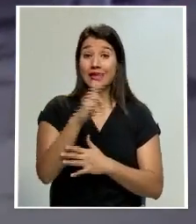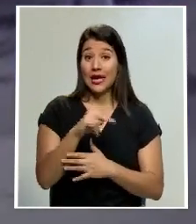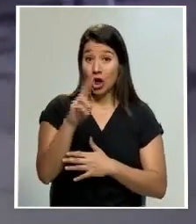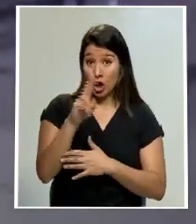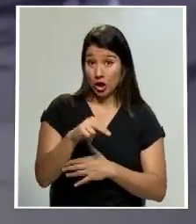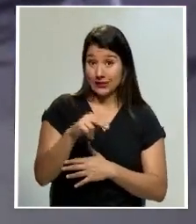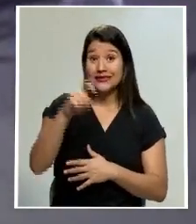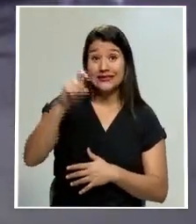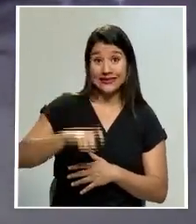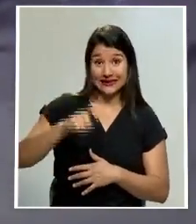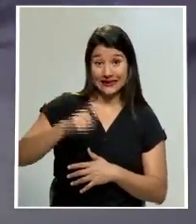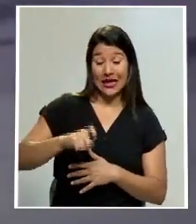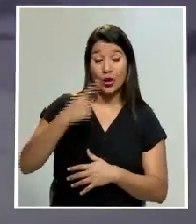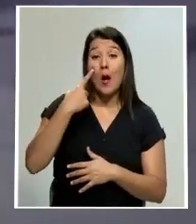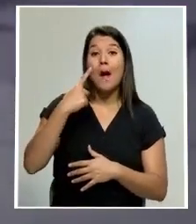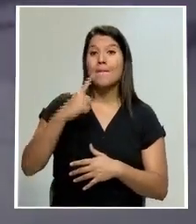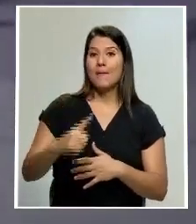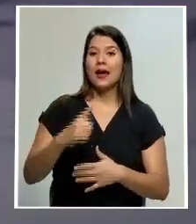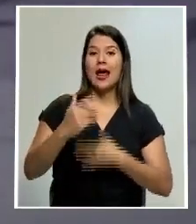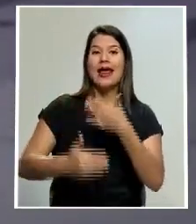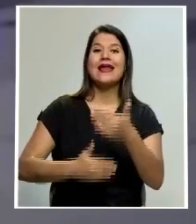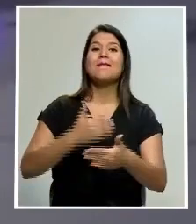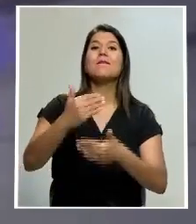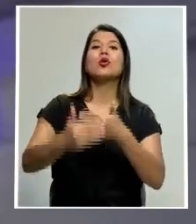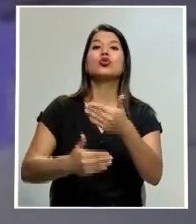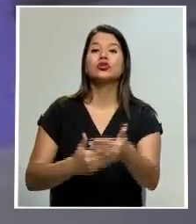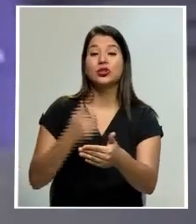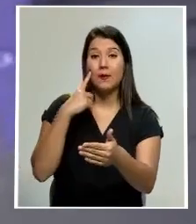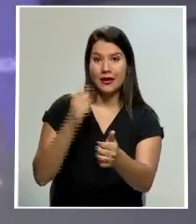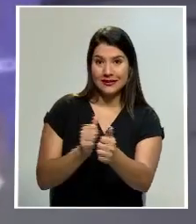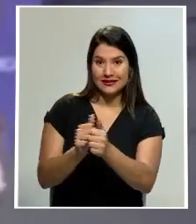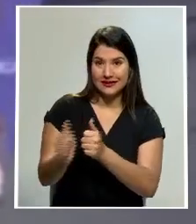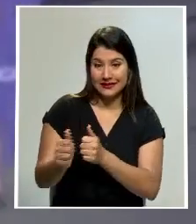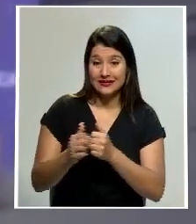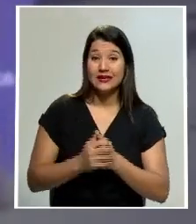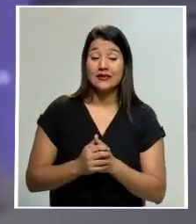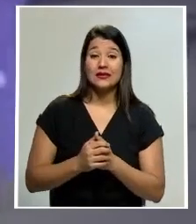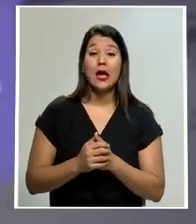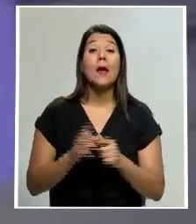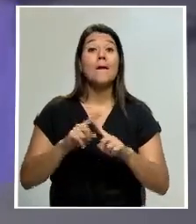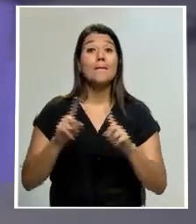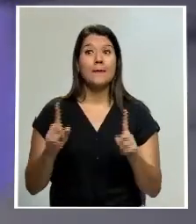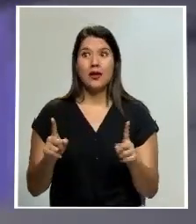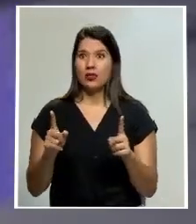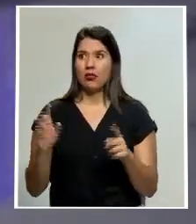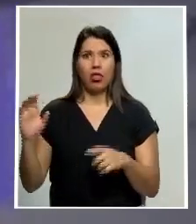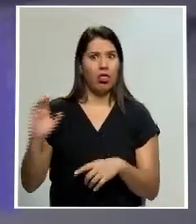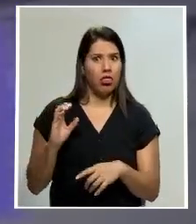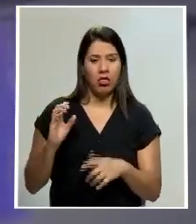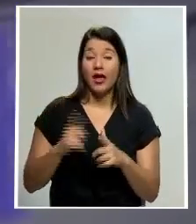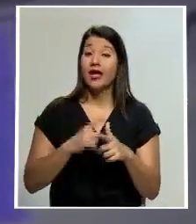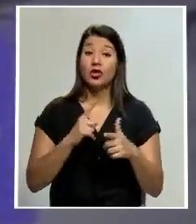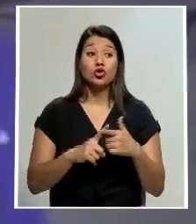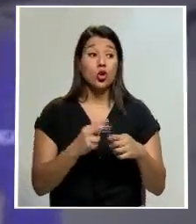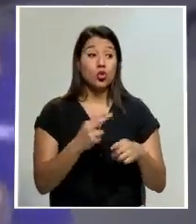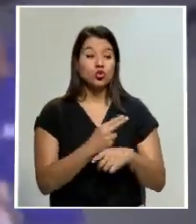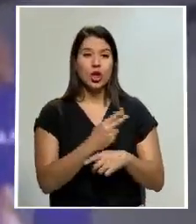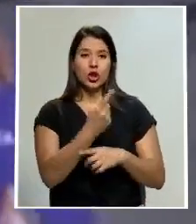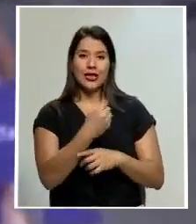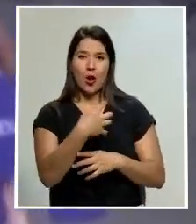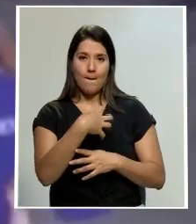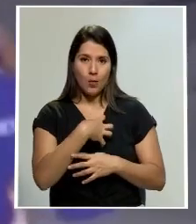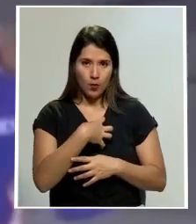necesarios para toda la fase clasificatoria que tuvo que financiar el CON utilizando incluso dinero de planillas.